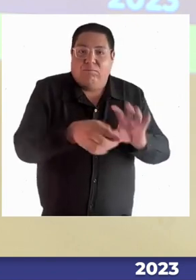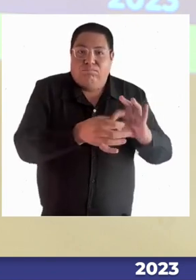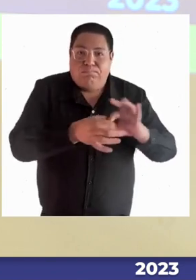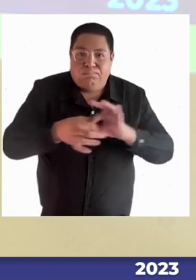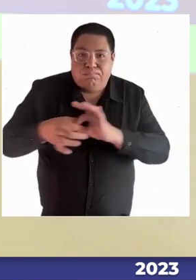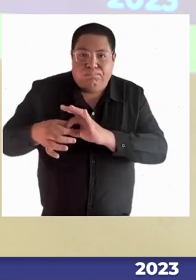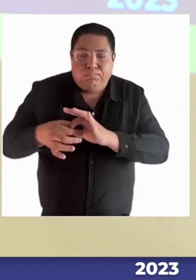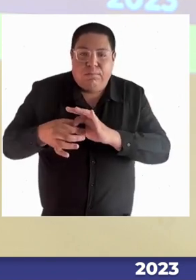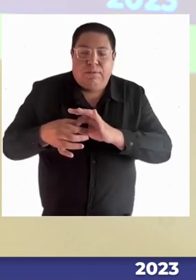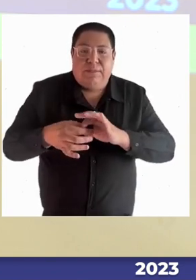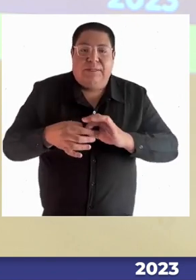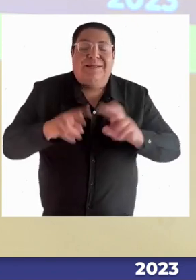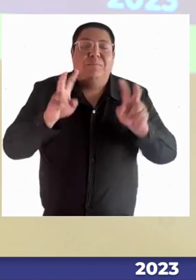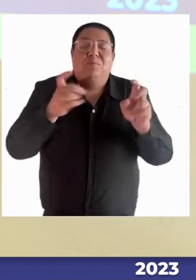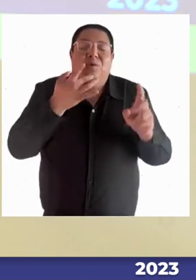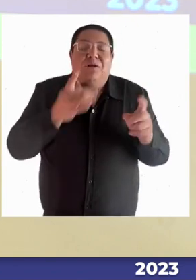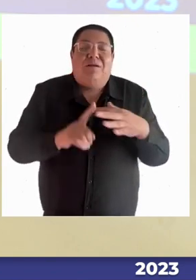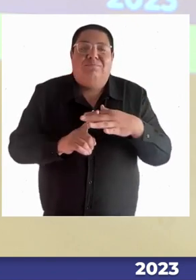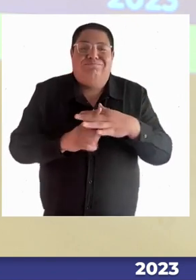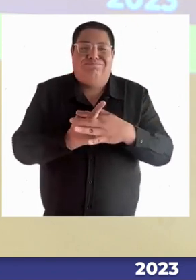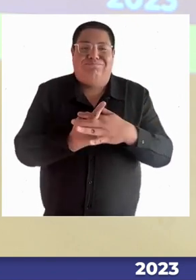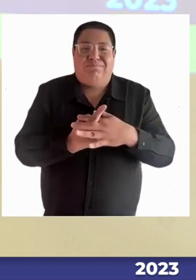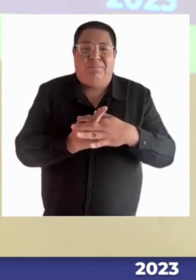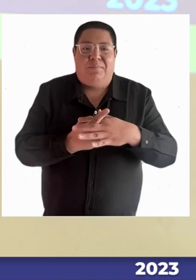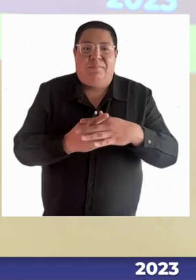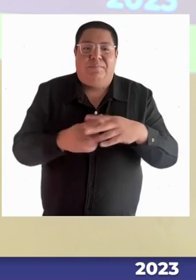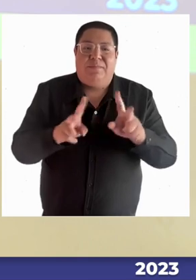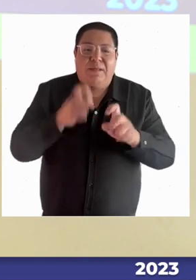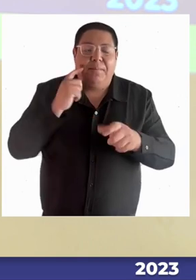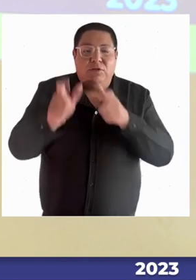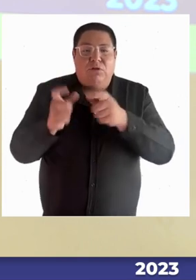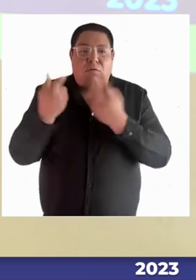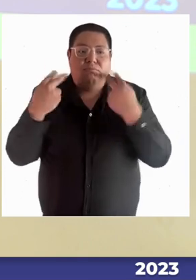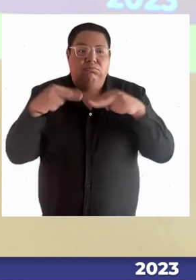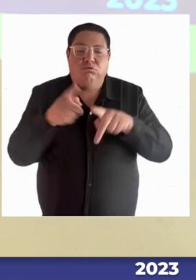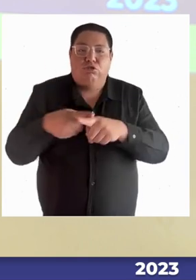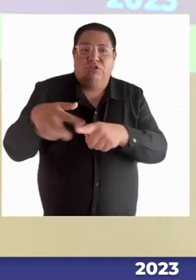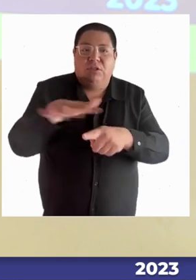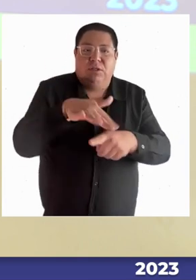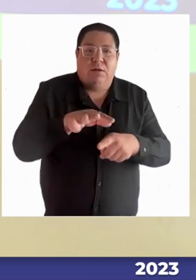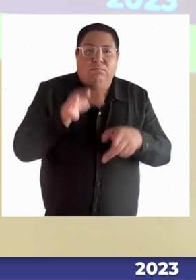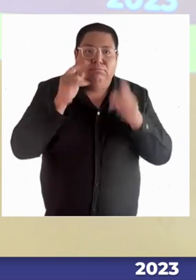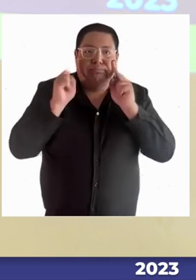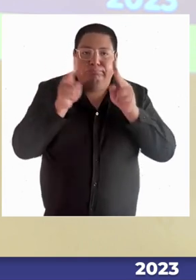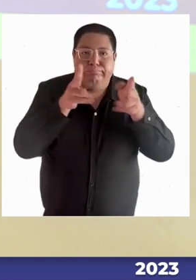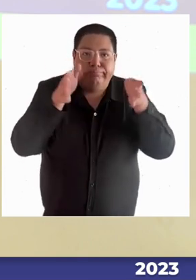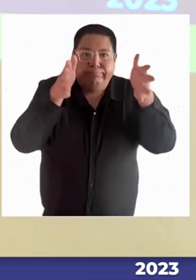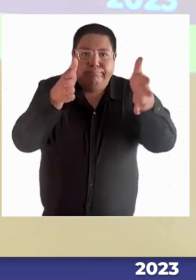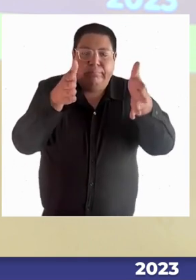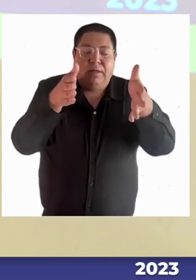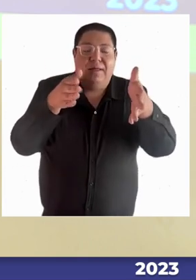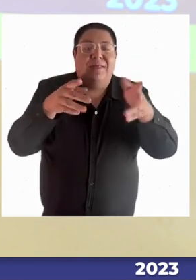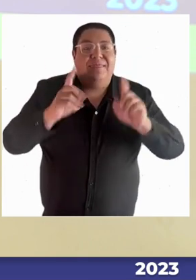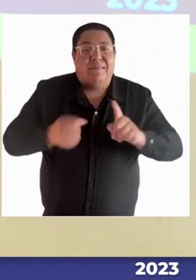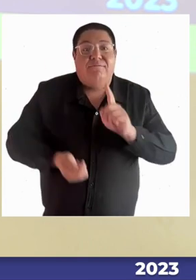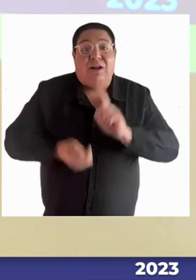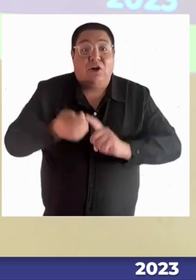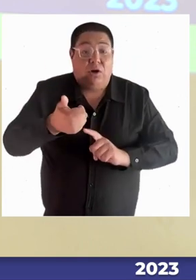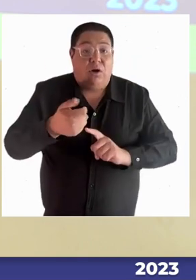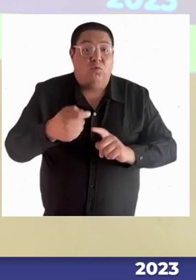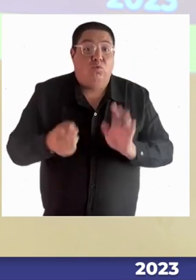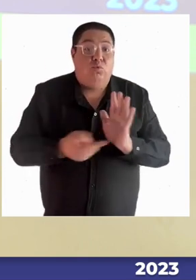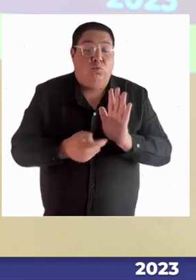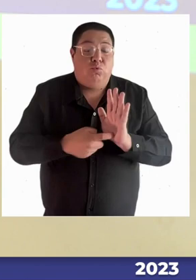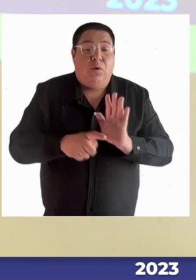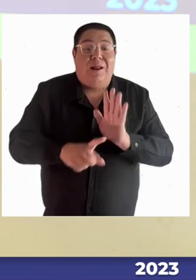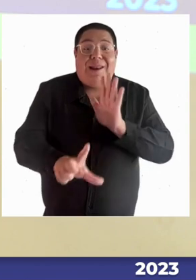porque evidentemente contribuye a ese diálogo, a esa discusión. Y creo que en nuestro país y en nuestra región, imagínate lo que significa además estar en regiones como